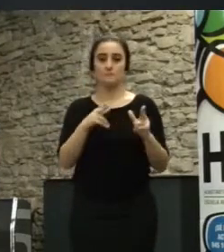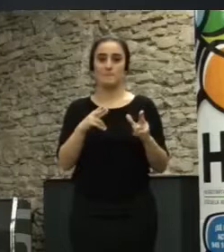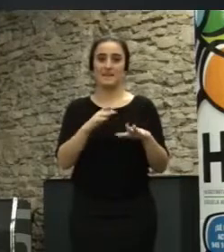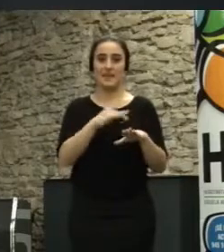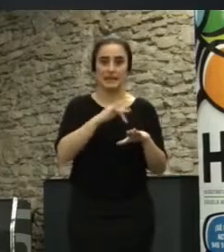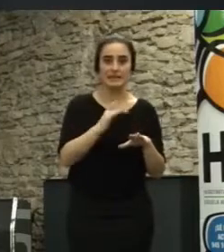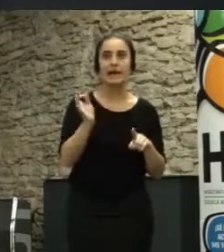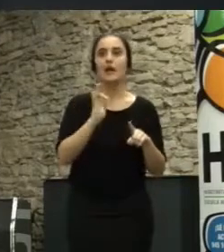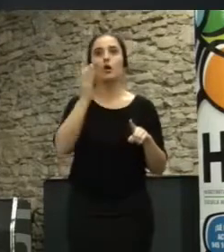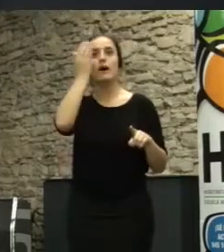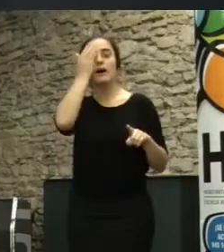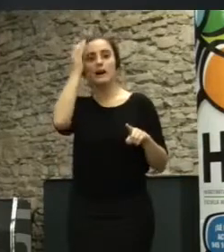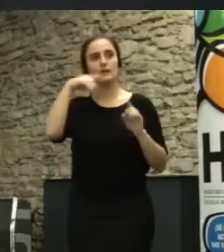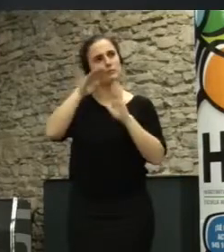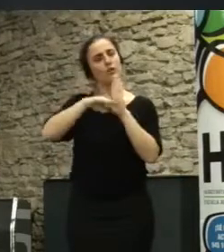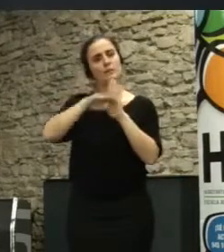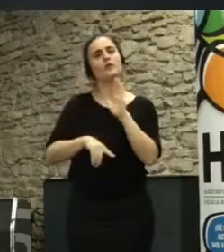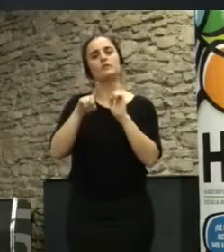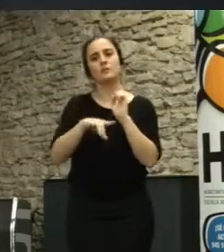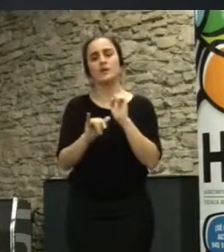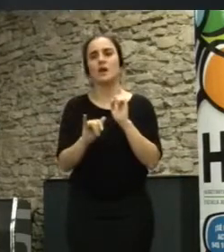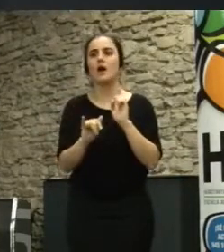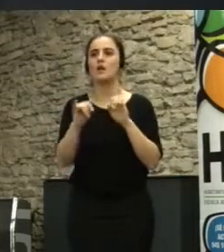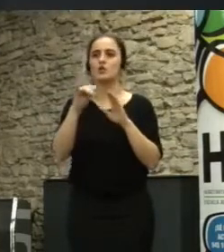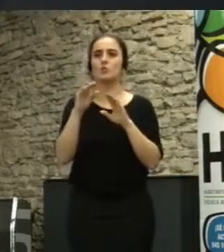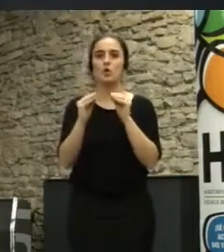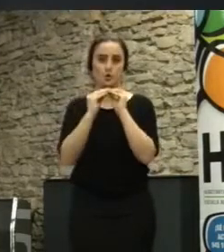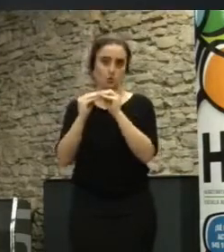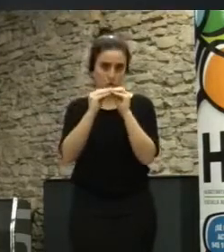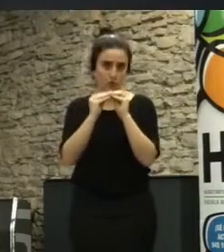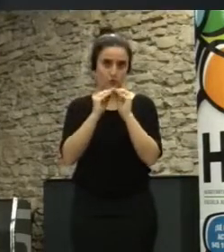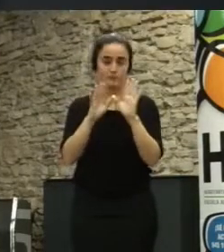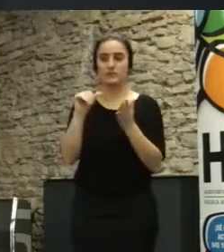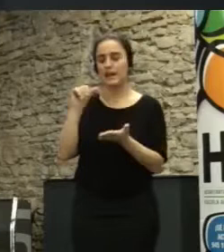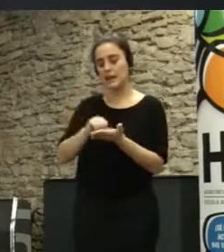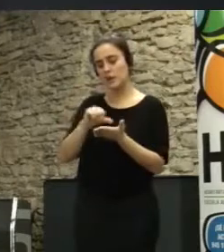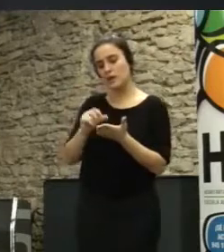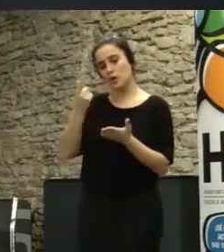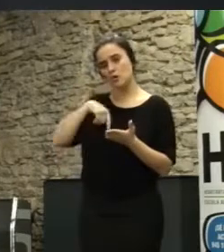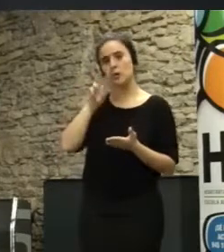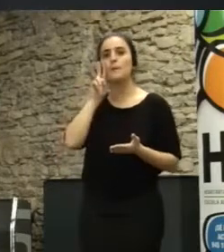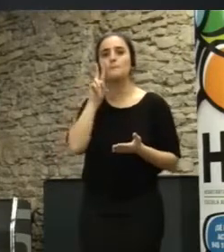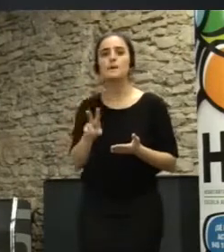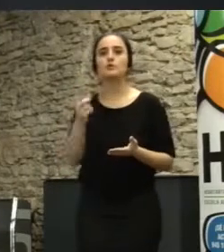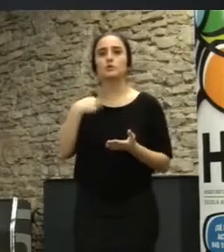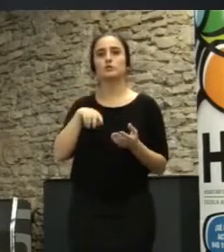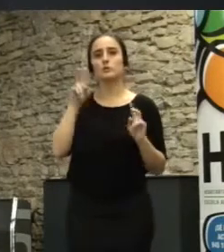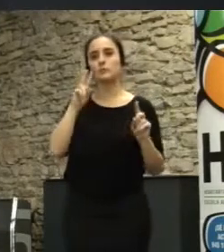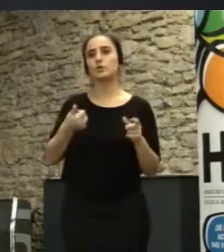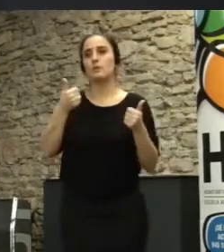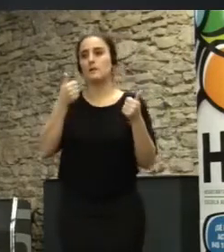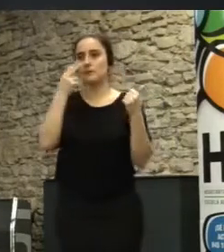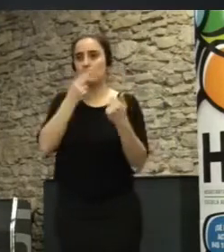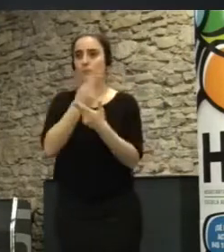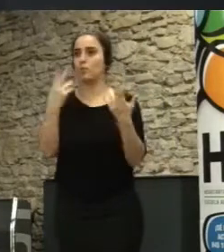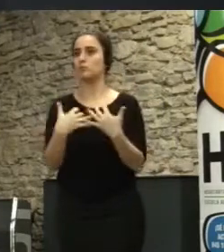programación también está el común bastante identificado pero en la ciudad lo vemos y lo hacemos entendible para todos los públicos y hasta